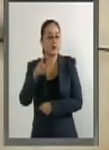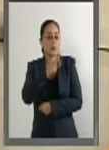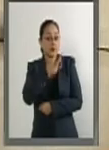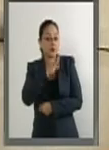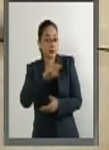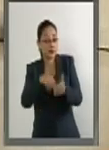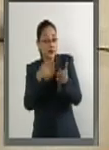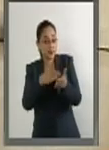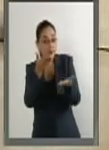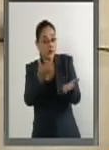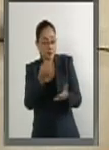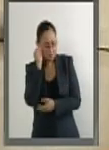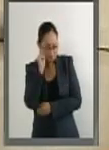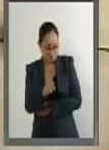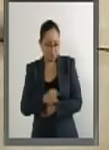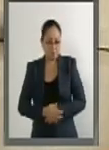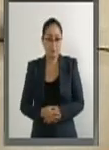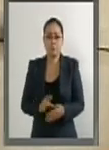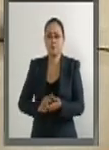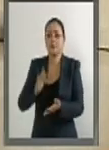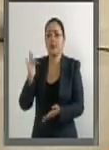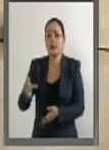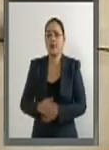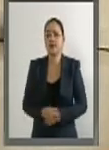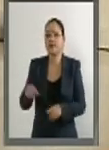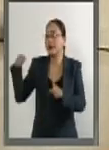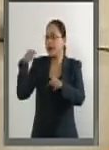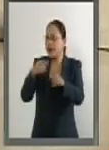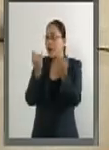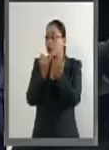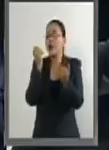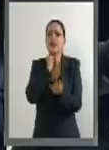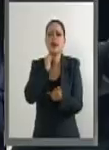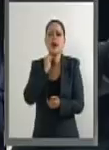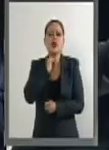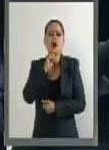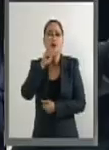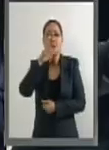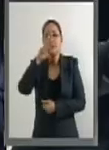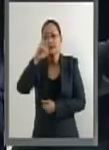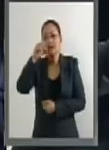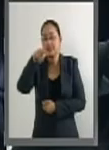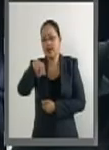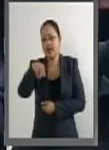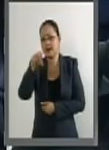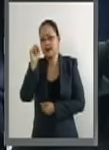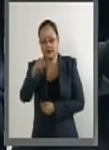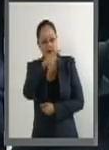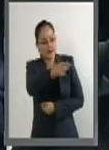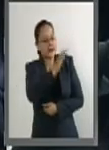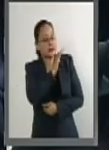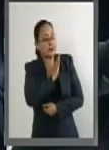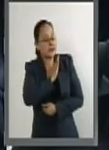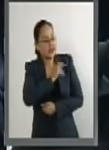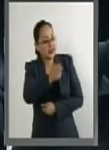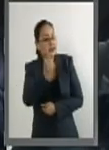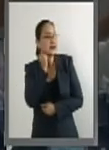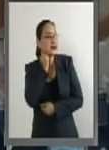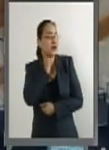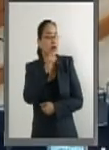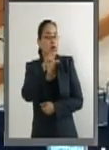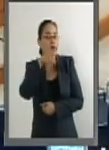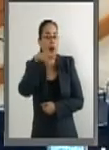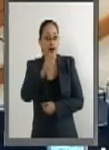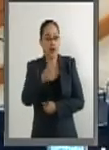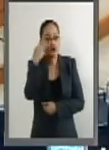adherirse. Gracias. Con el mismo propósito, senadora Benistán. Felicitar a la senadora Lorena Cuellar por tan